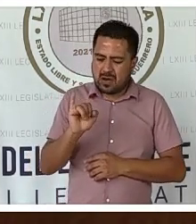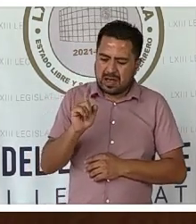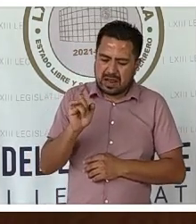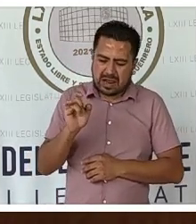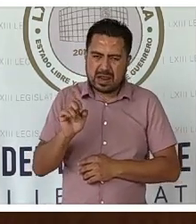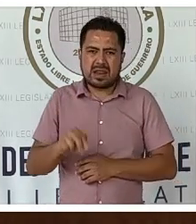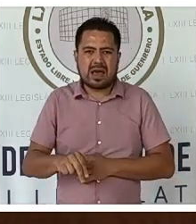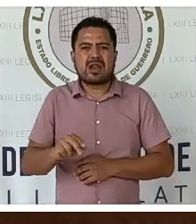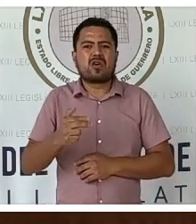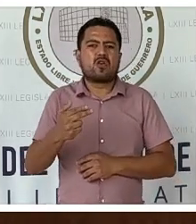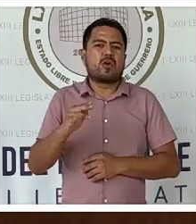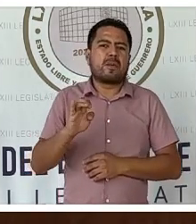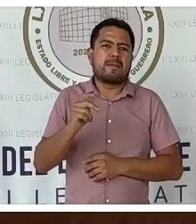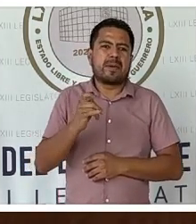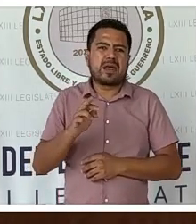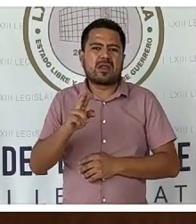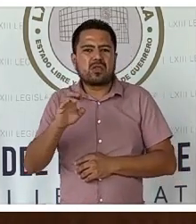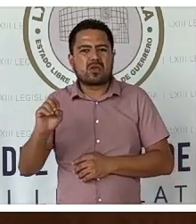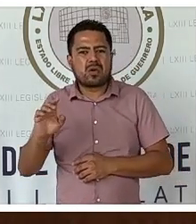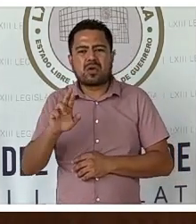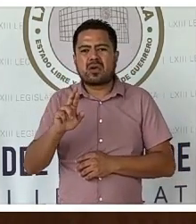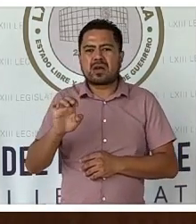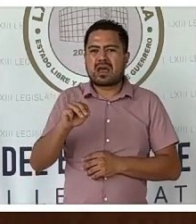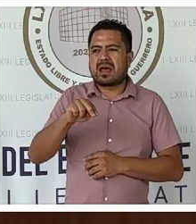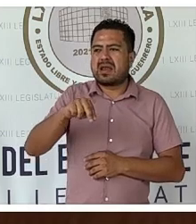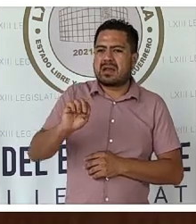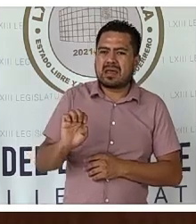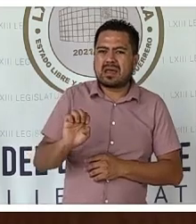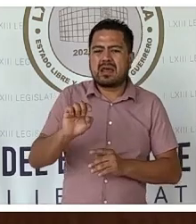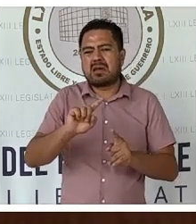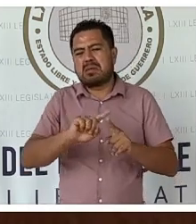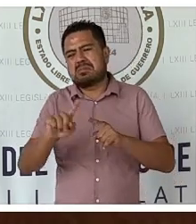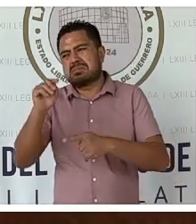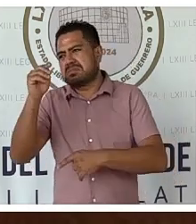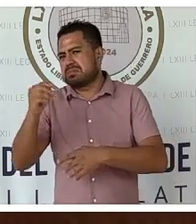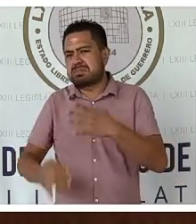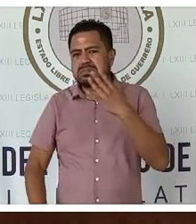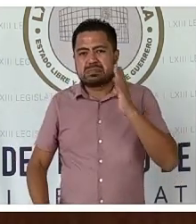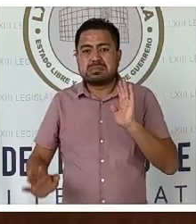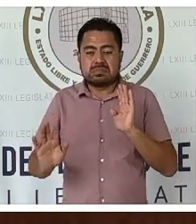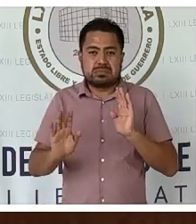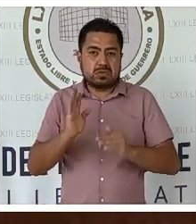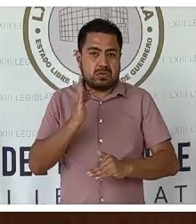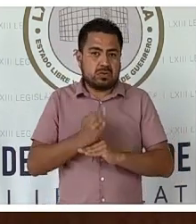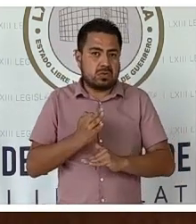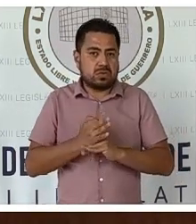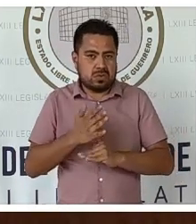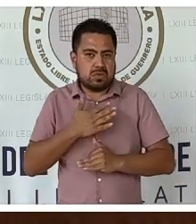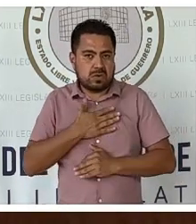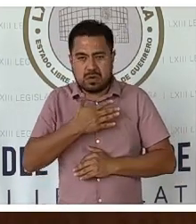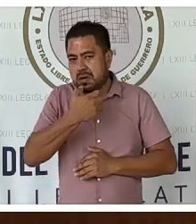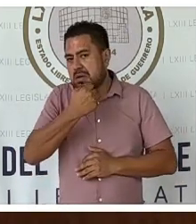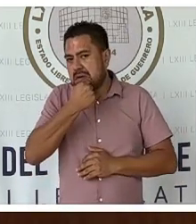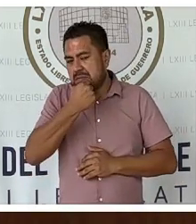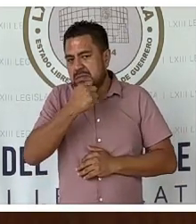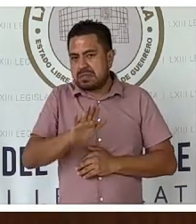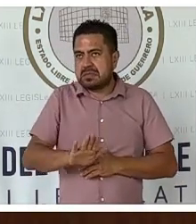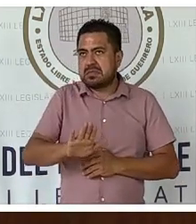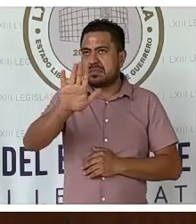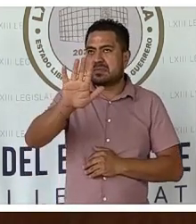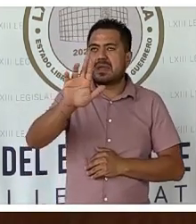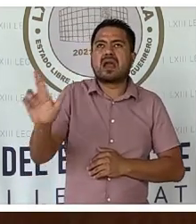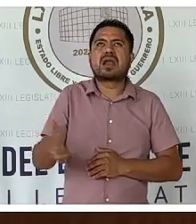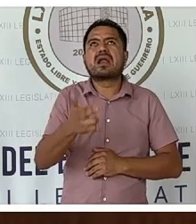Narváez, Humberto Musaccio, René Delgado, entre otros. Traigo esta intervención, el